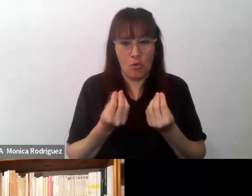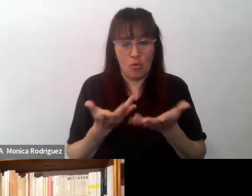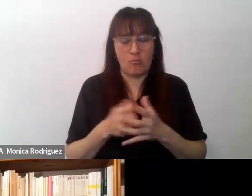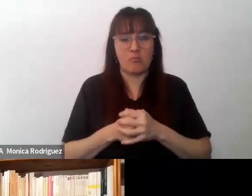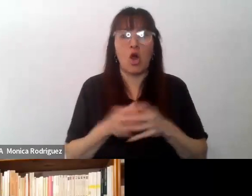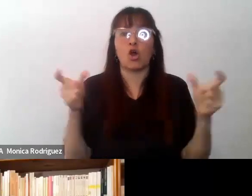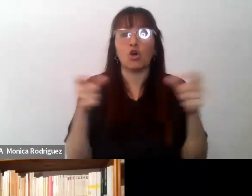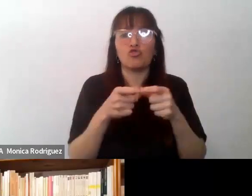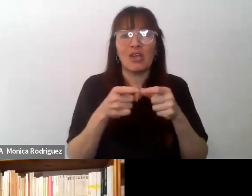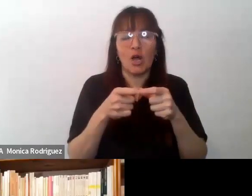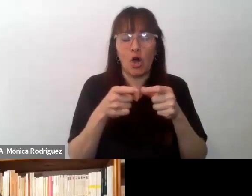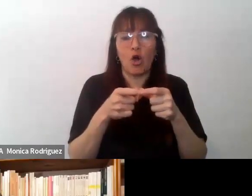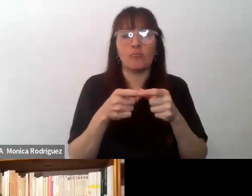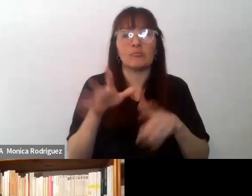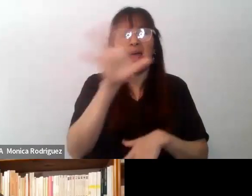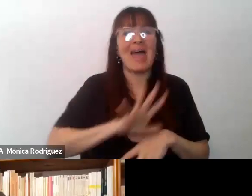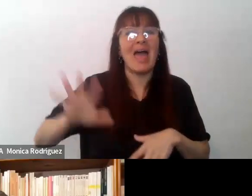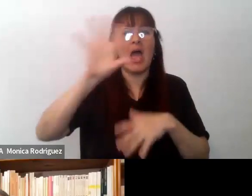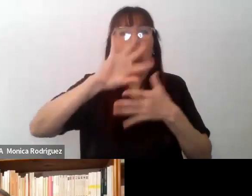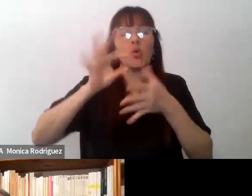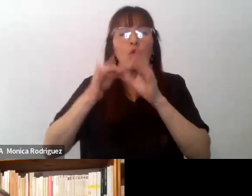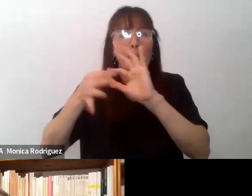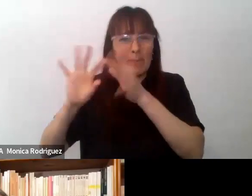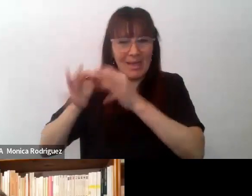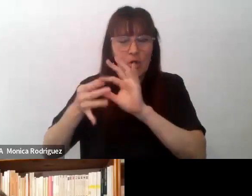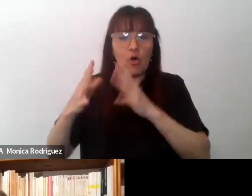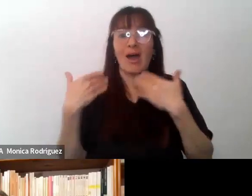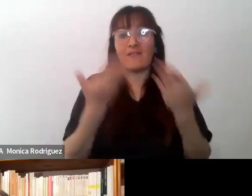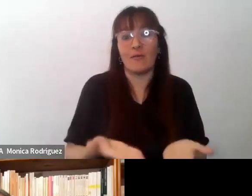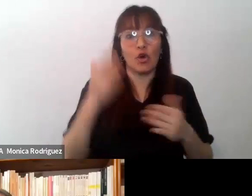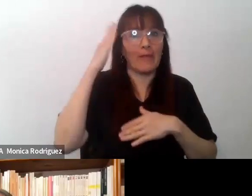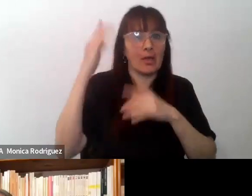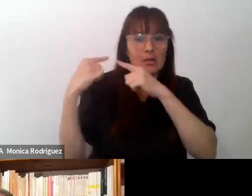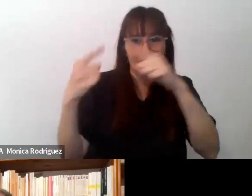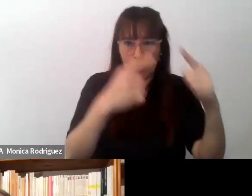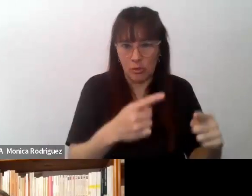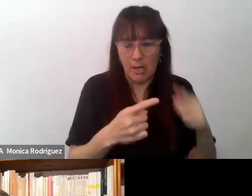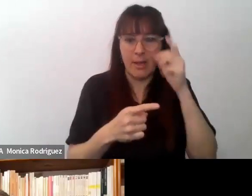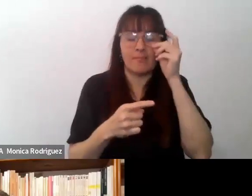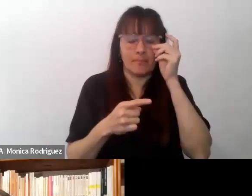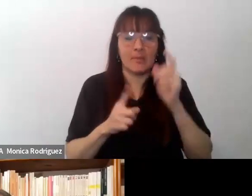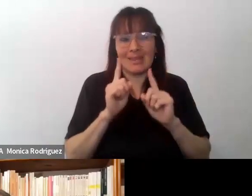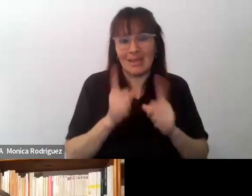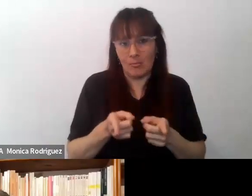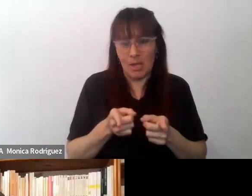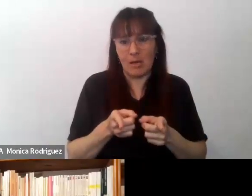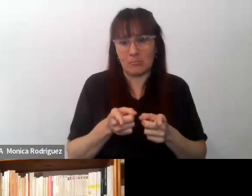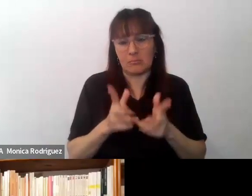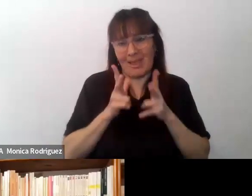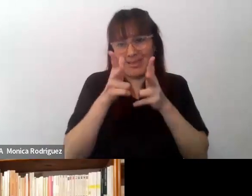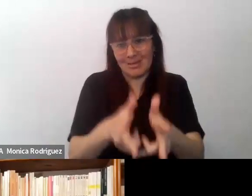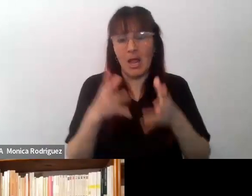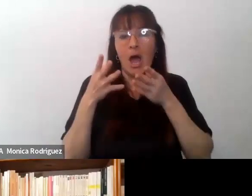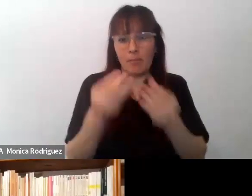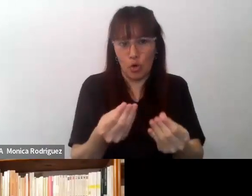Consejo Europeo a favor de la interculturalidad. También habría que subrayar el